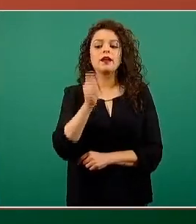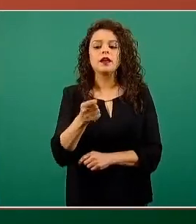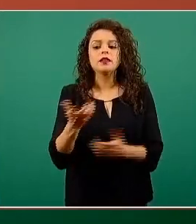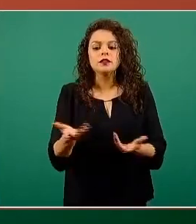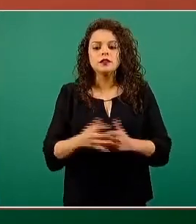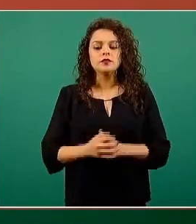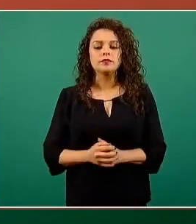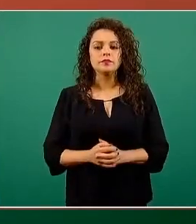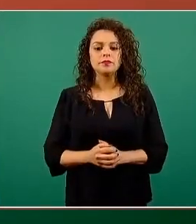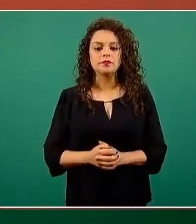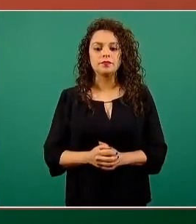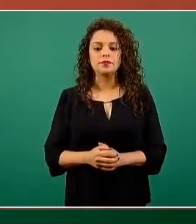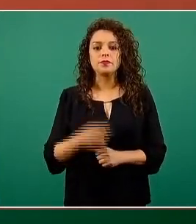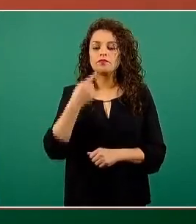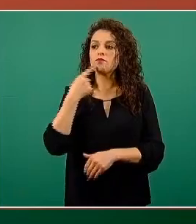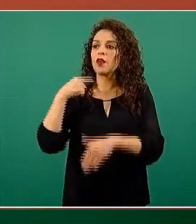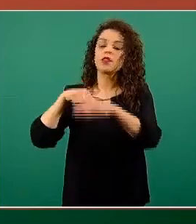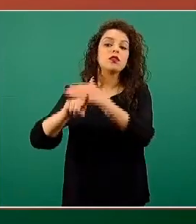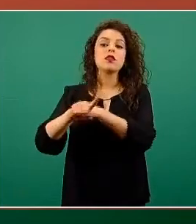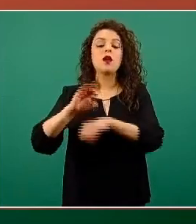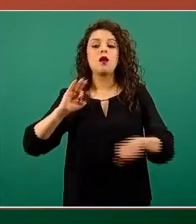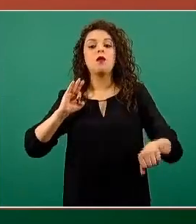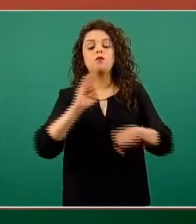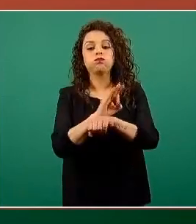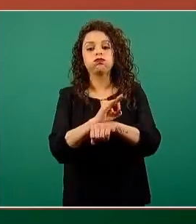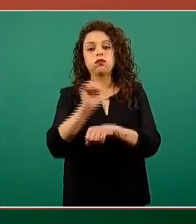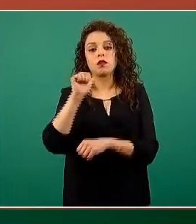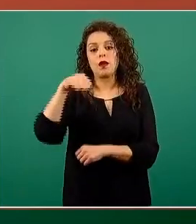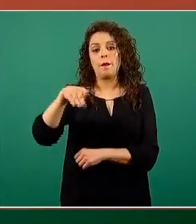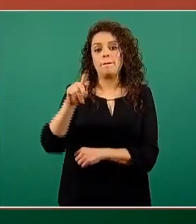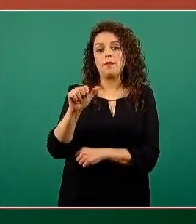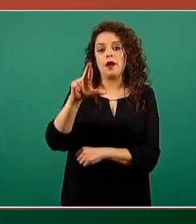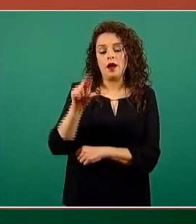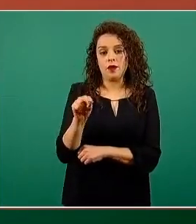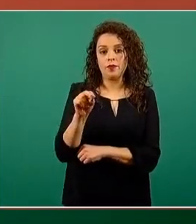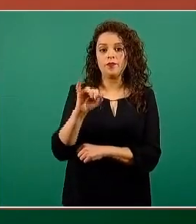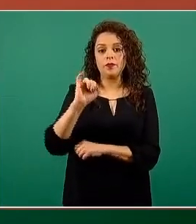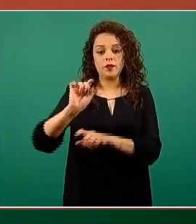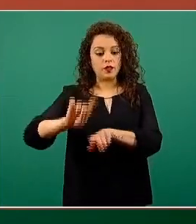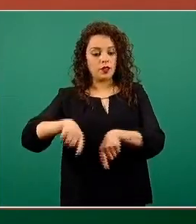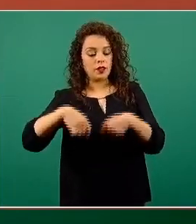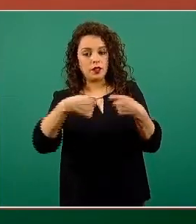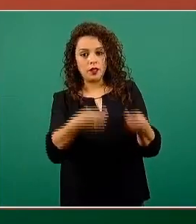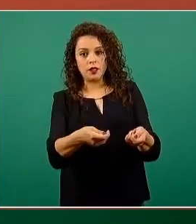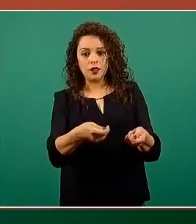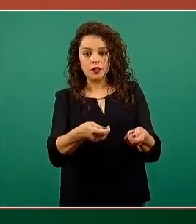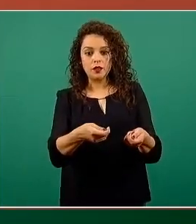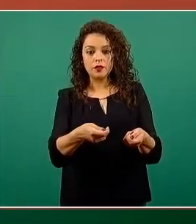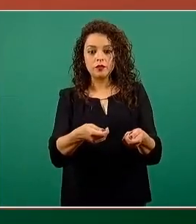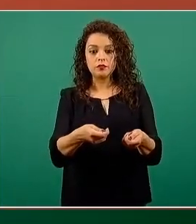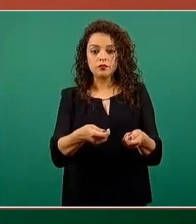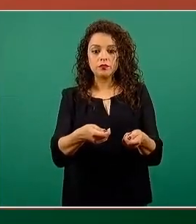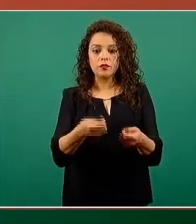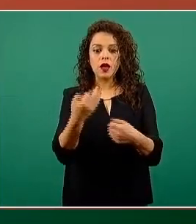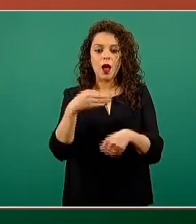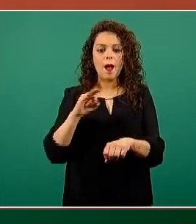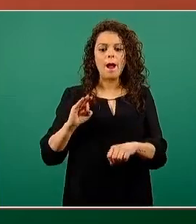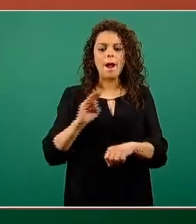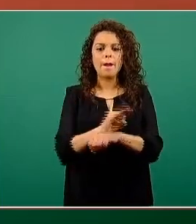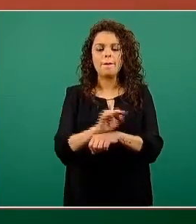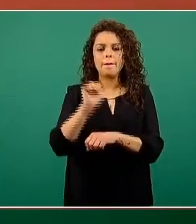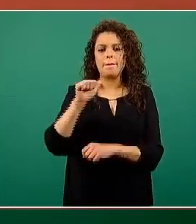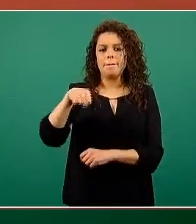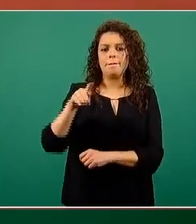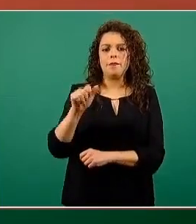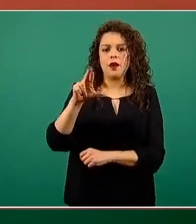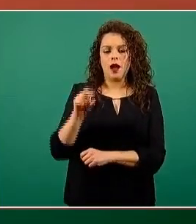de una demanda de amparo, una solicitud de amparo, que fue otorgada como un amparo, si